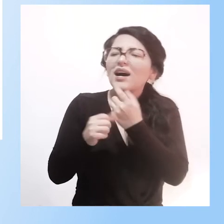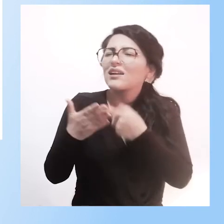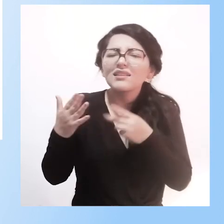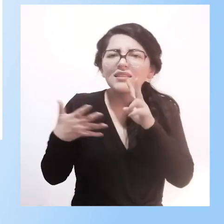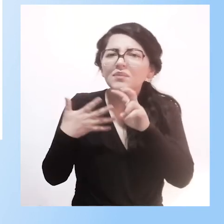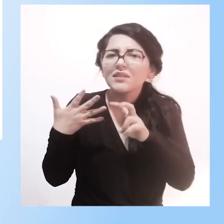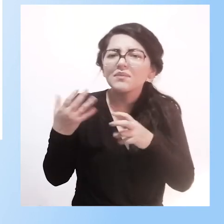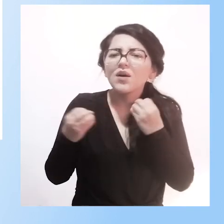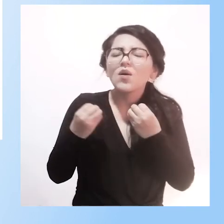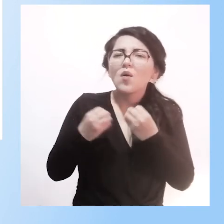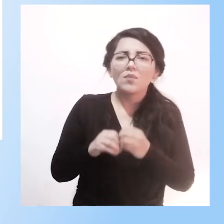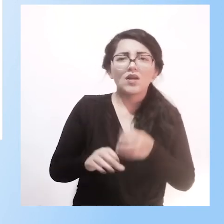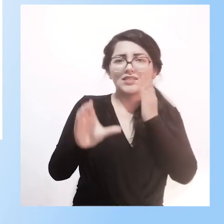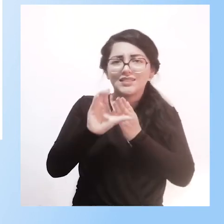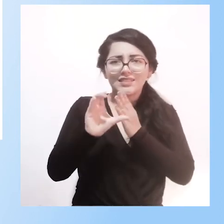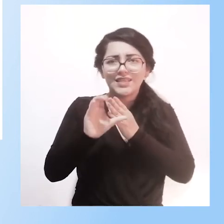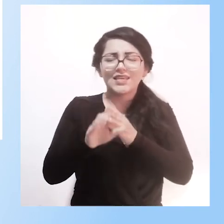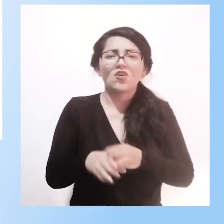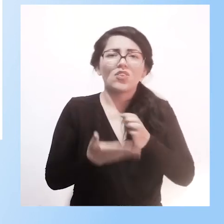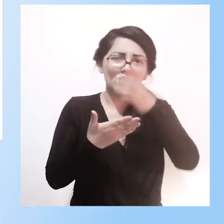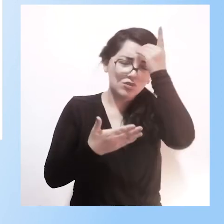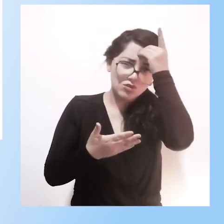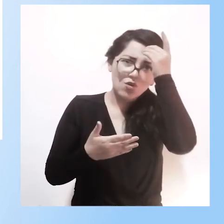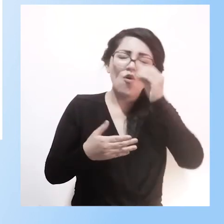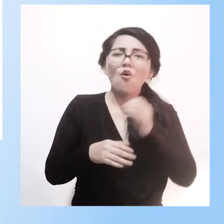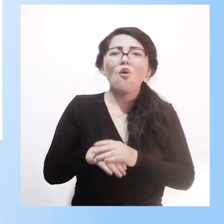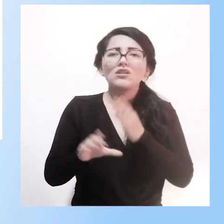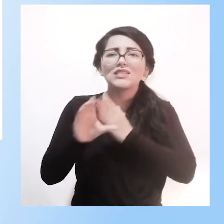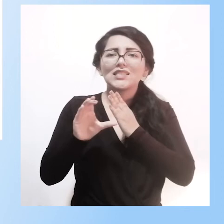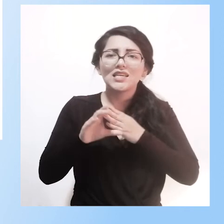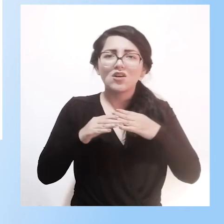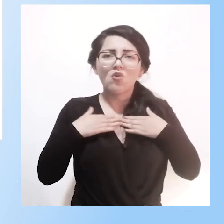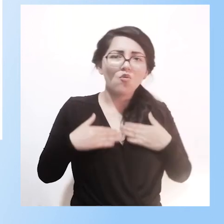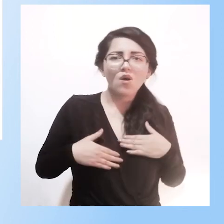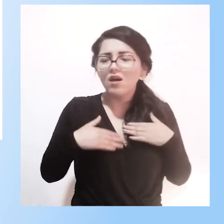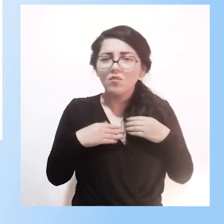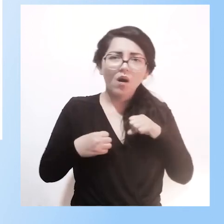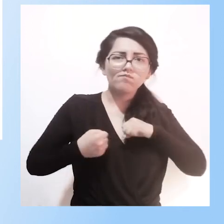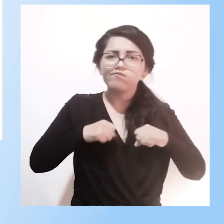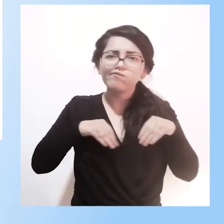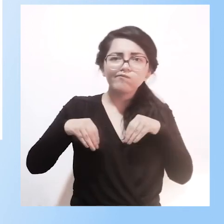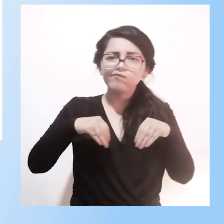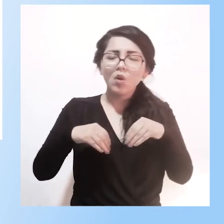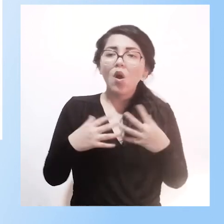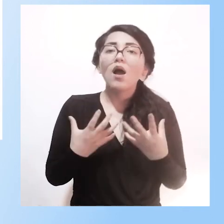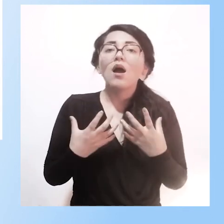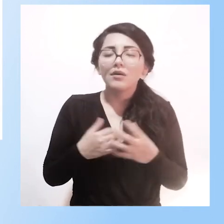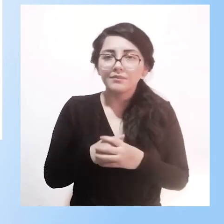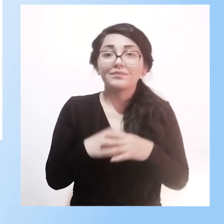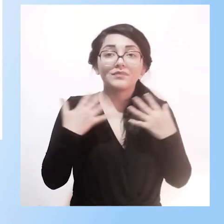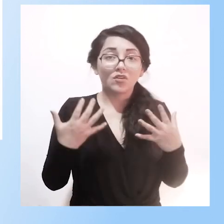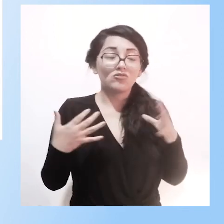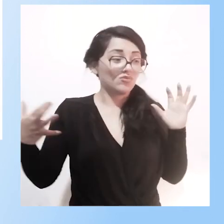psicopedagogía, de la psicomotricidad para que junto con la escuela cambia la